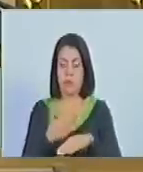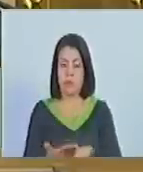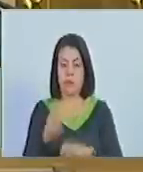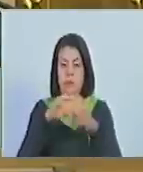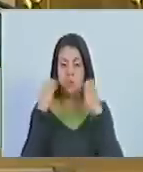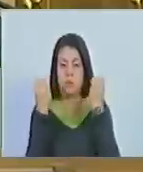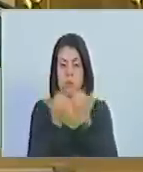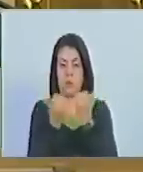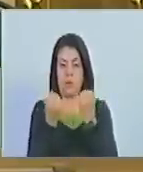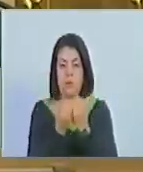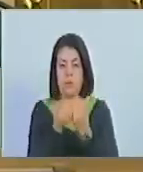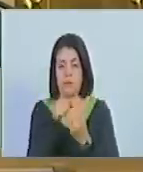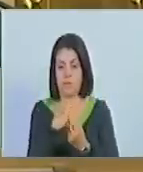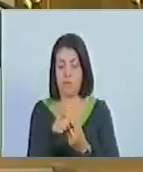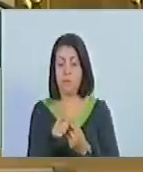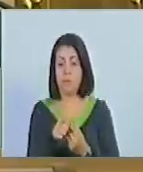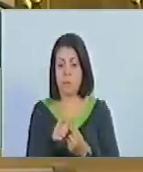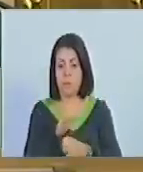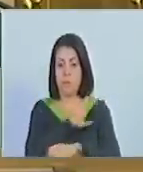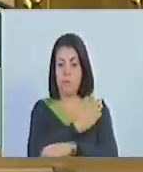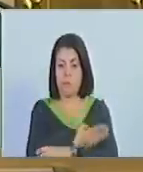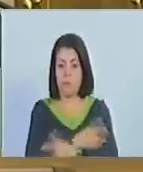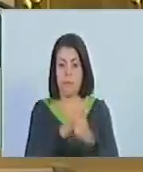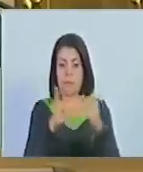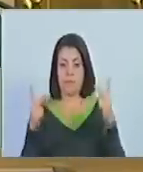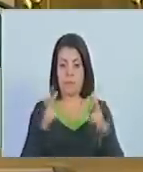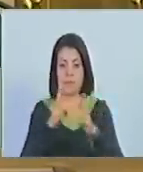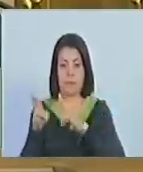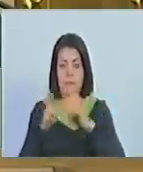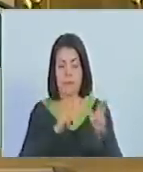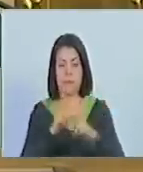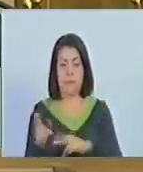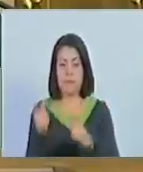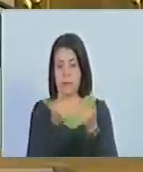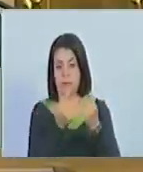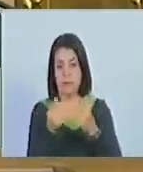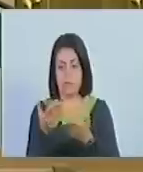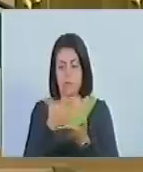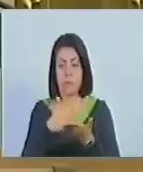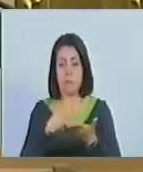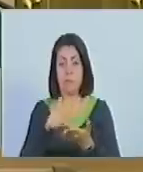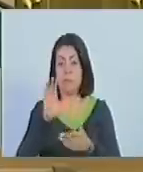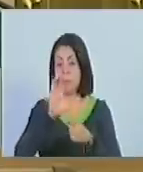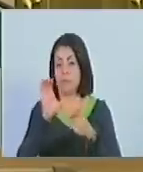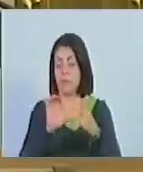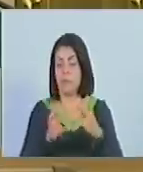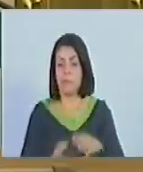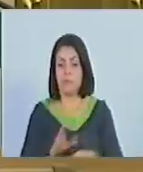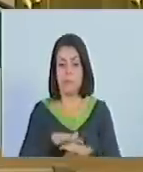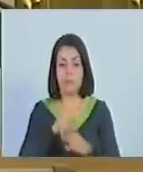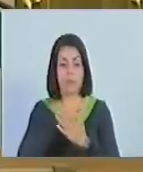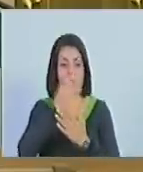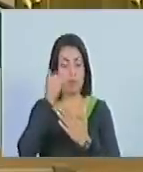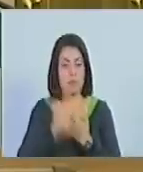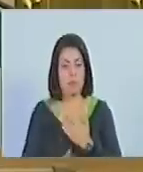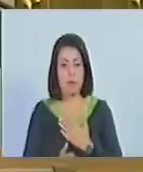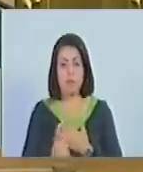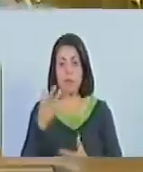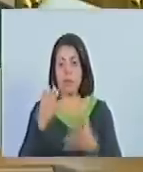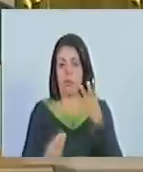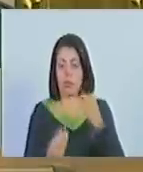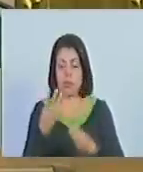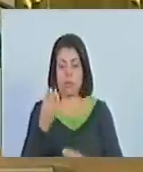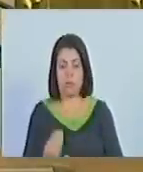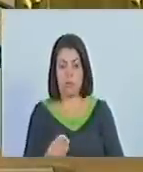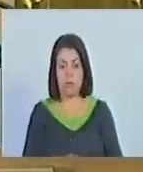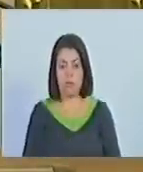los órganos y entes del poder público relacionada con el financiamiento y características de los proyectos de los consejos